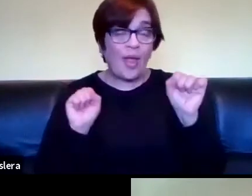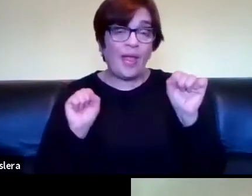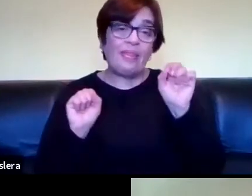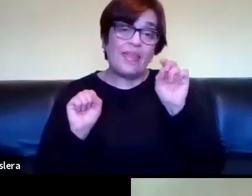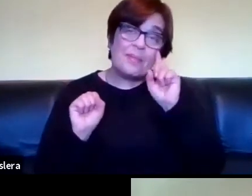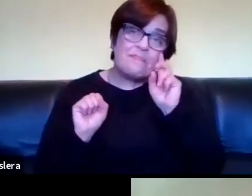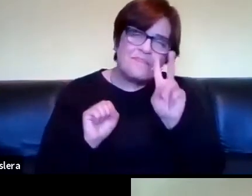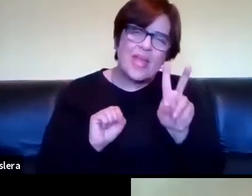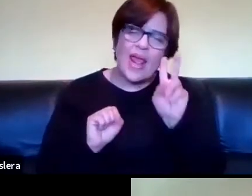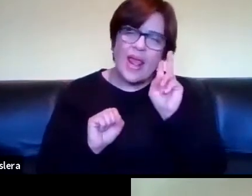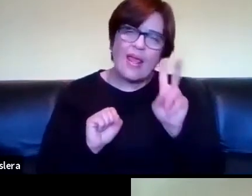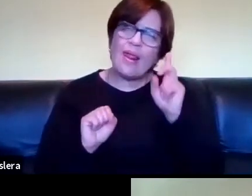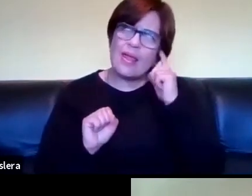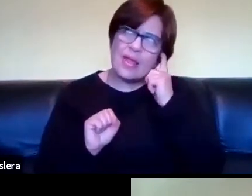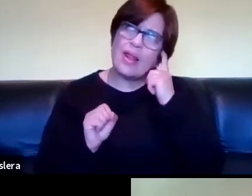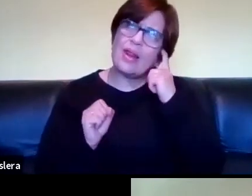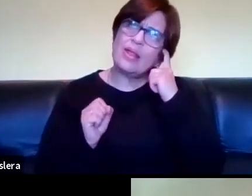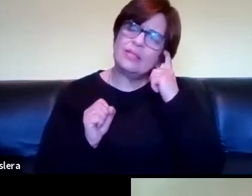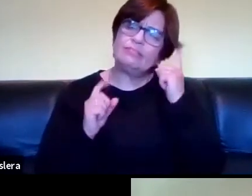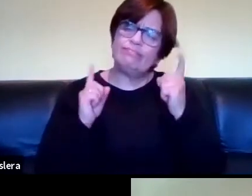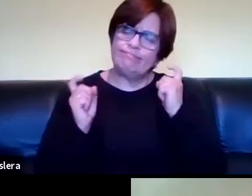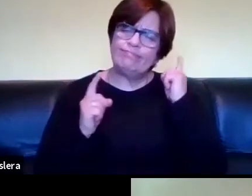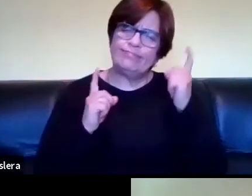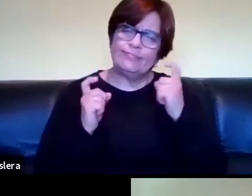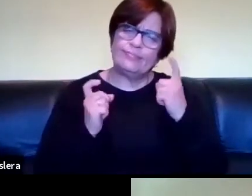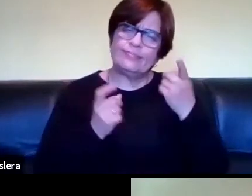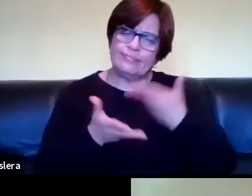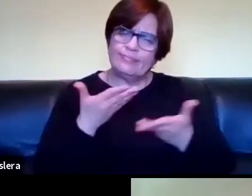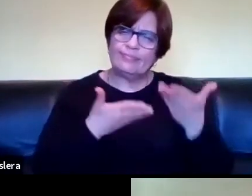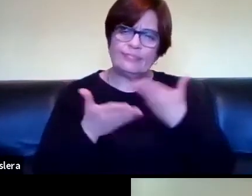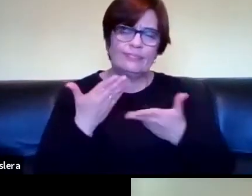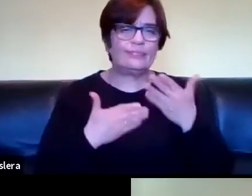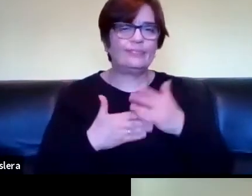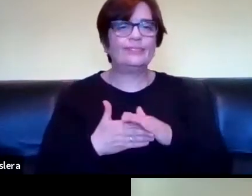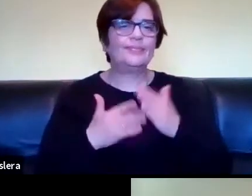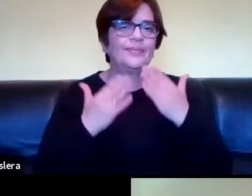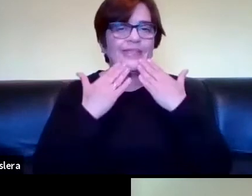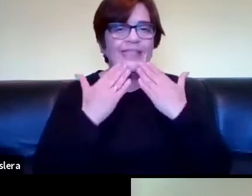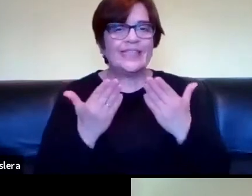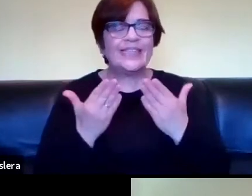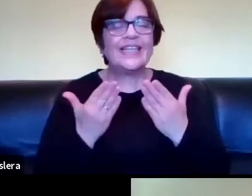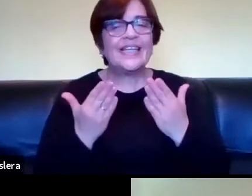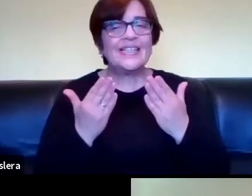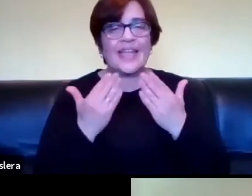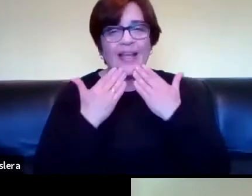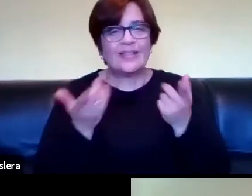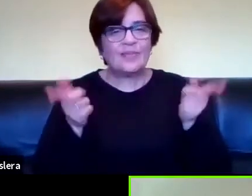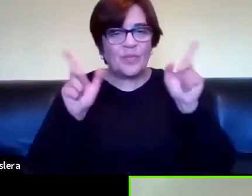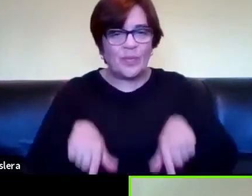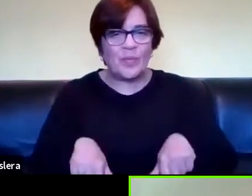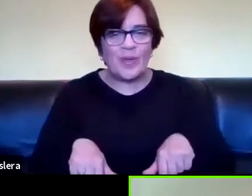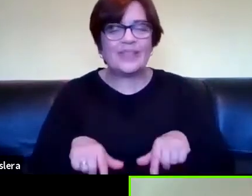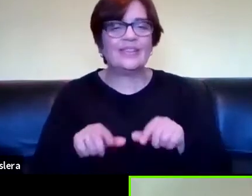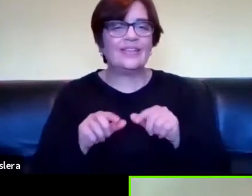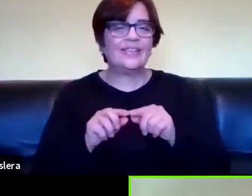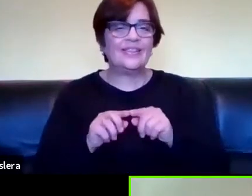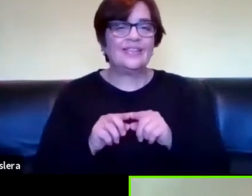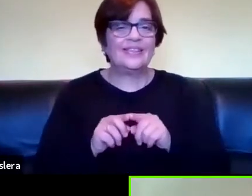recreando y discutiendo este así que bueno muchas gracias de nuevo Leo gracias a todos